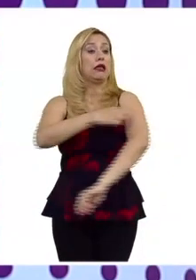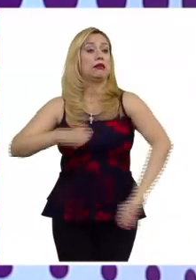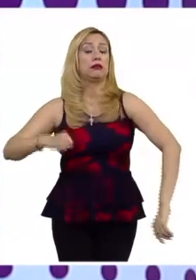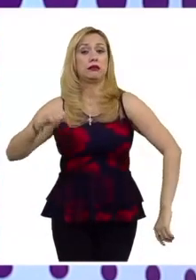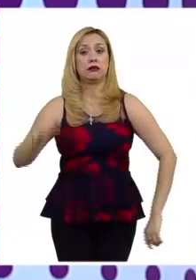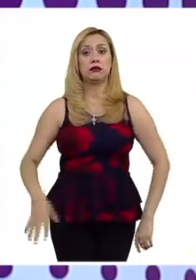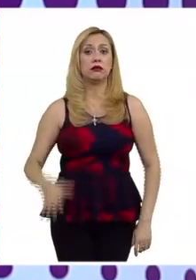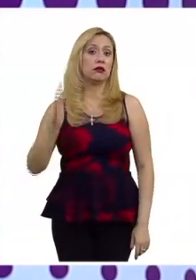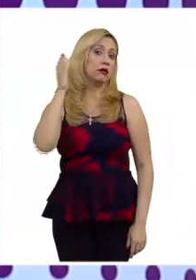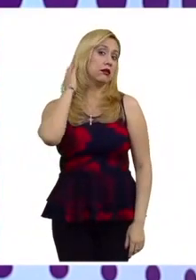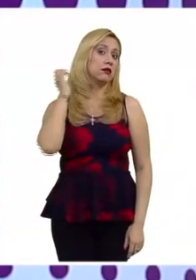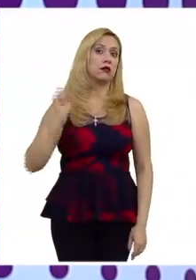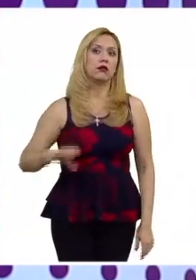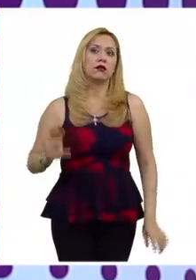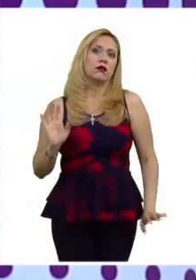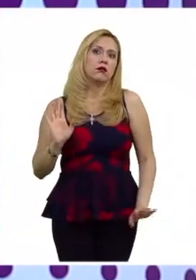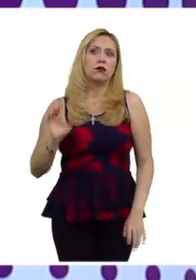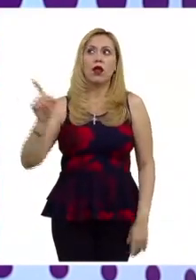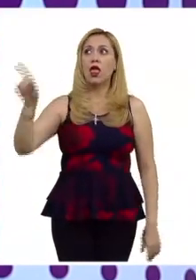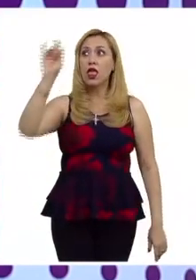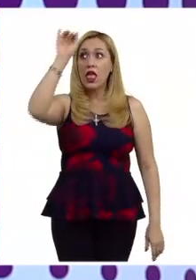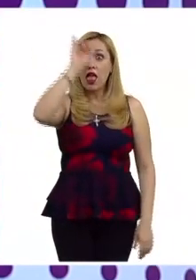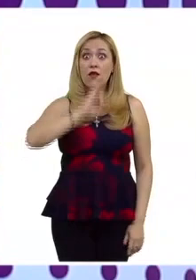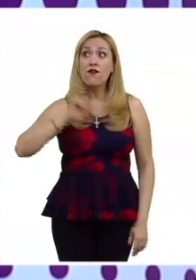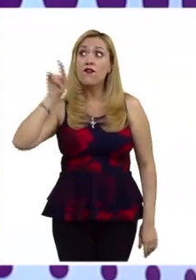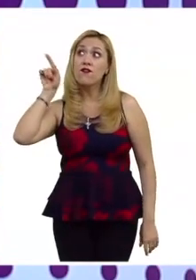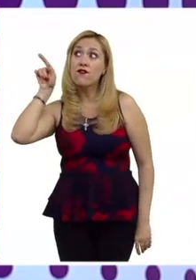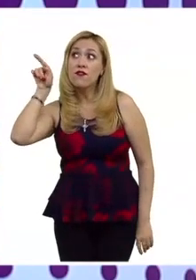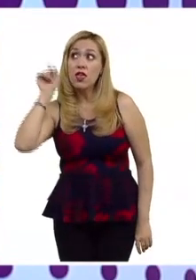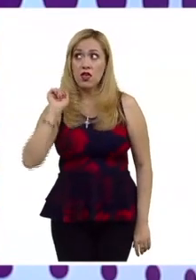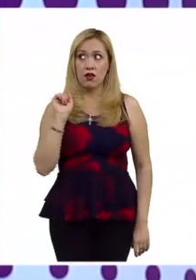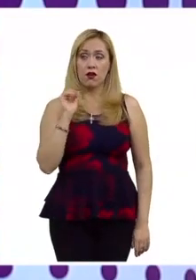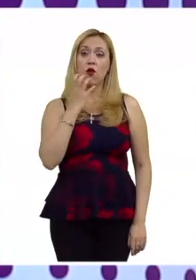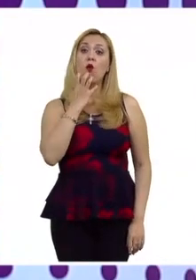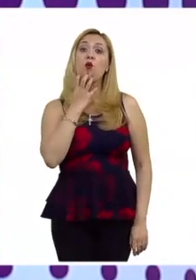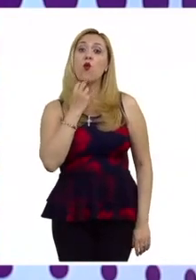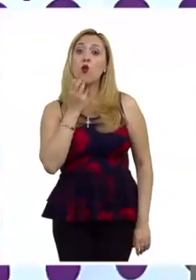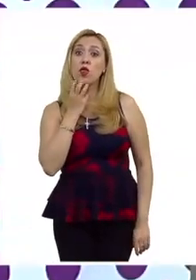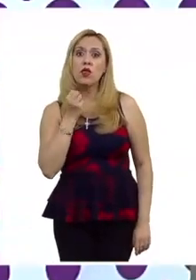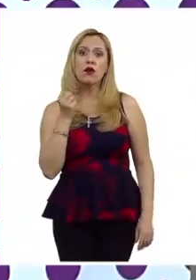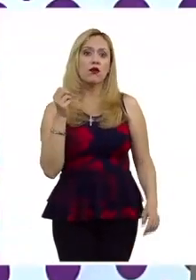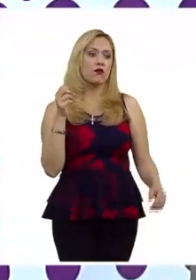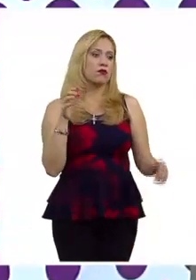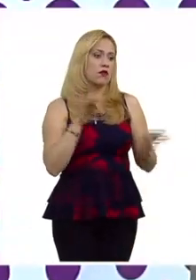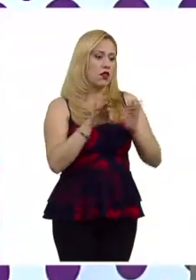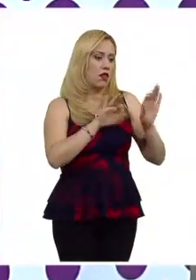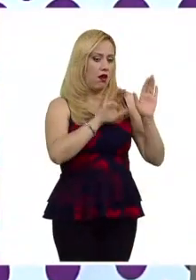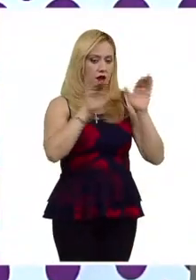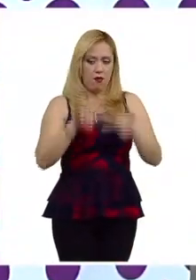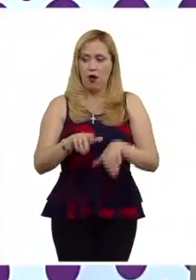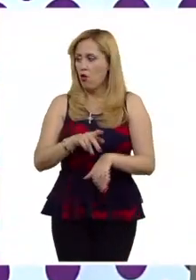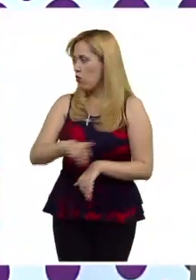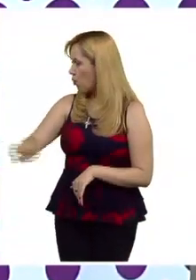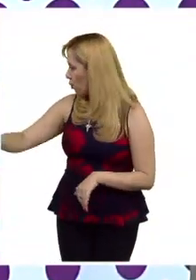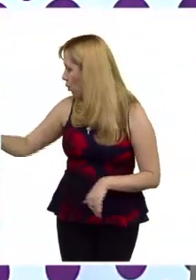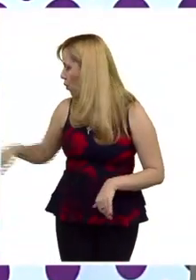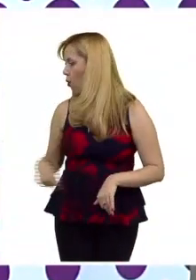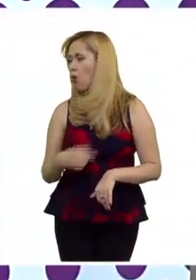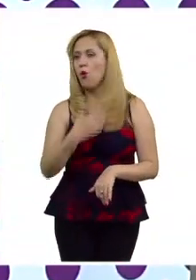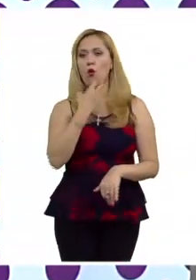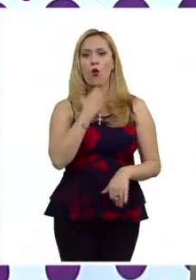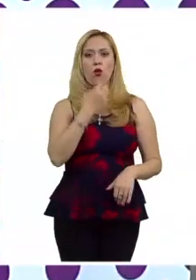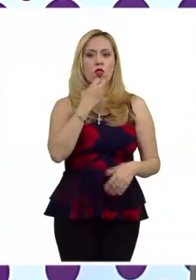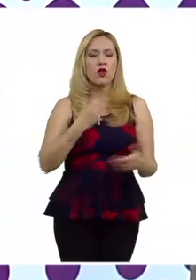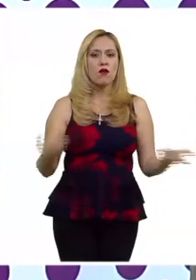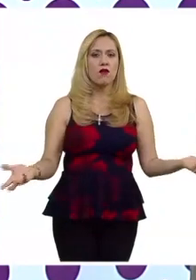trabajador que era el jefe de facturación de la empresa que iba a estar en constante trato con otras personas que se identificaban con judíos